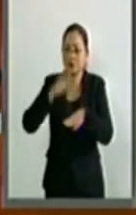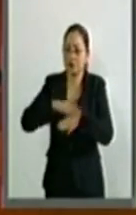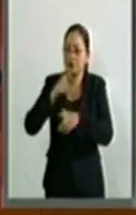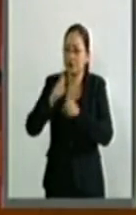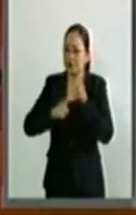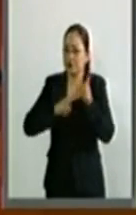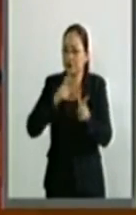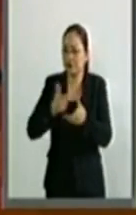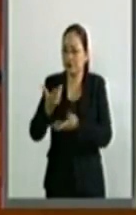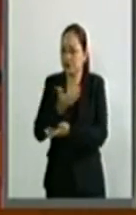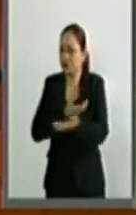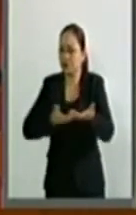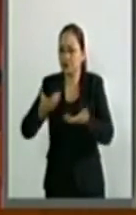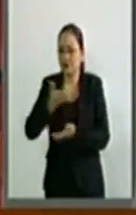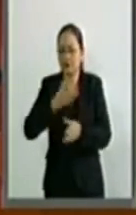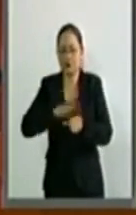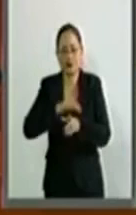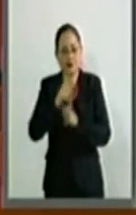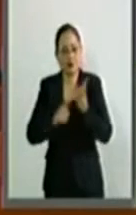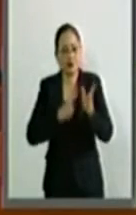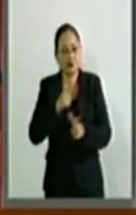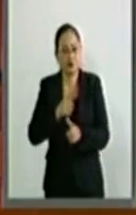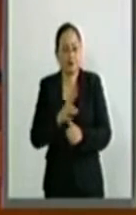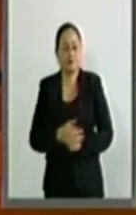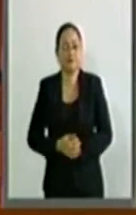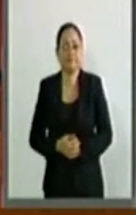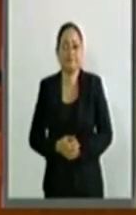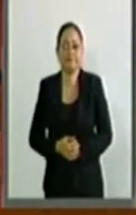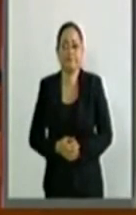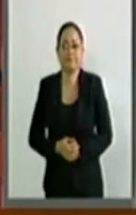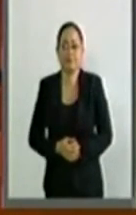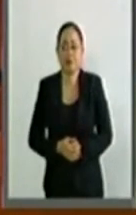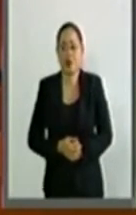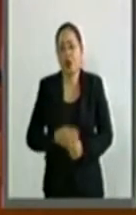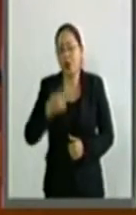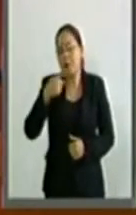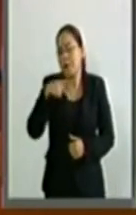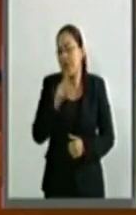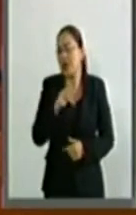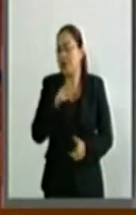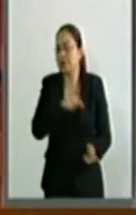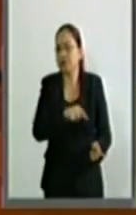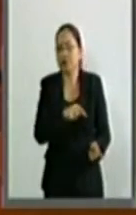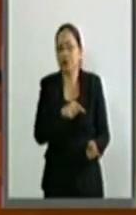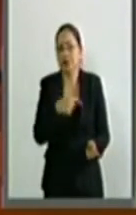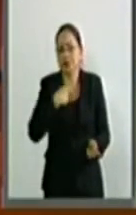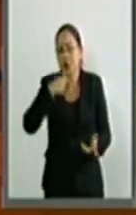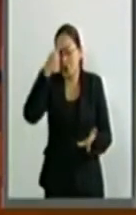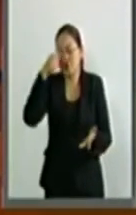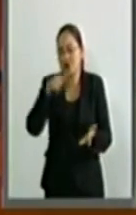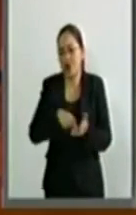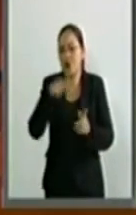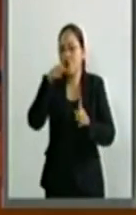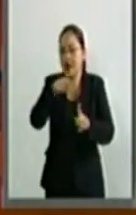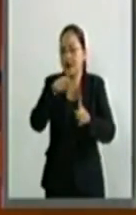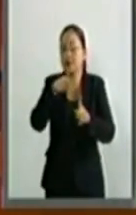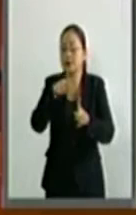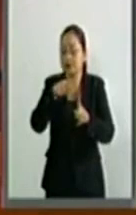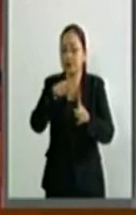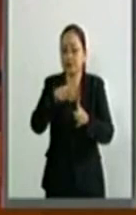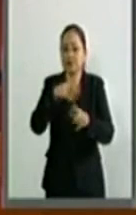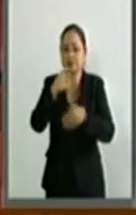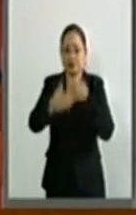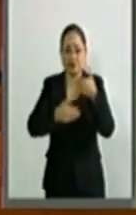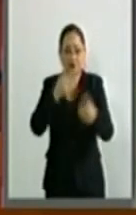A pesar de ello, tengo la convicción que estos desafíos van a